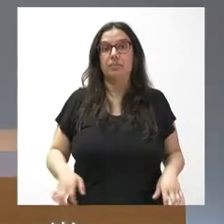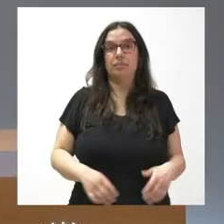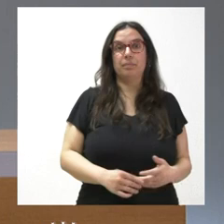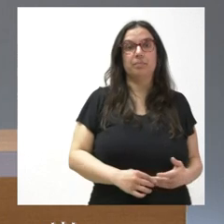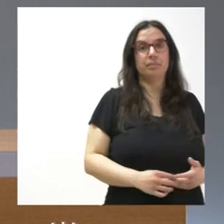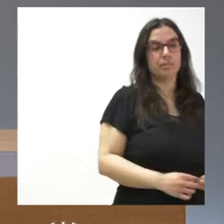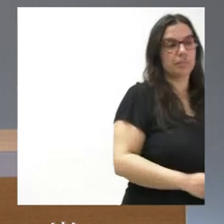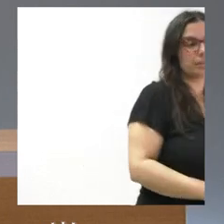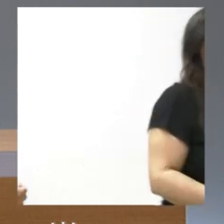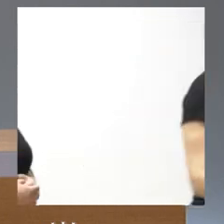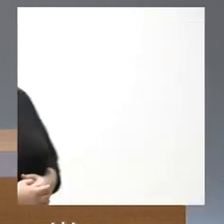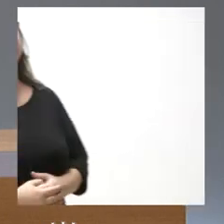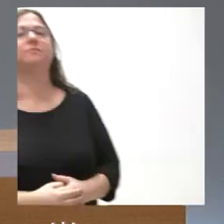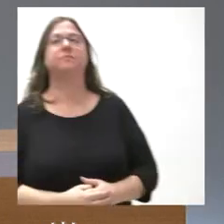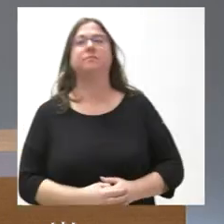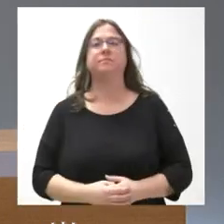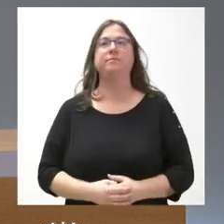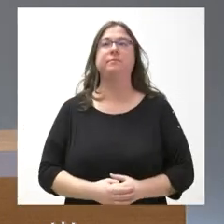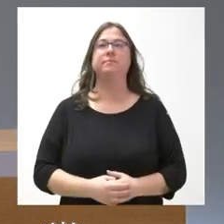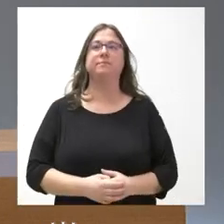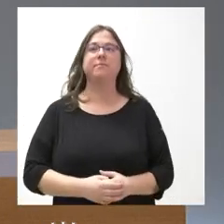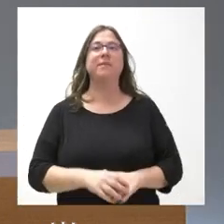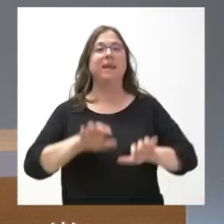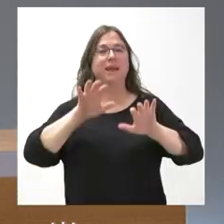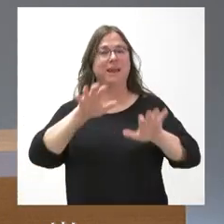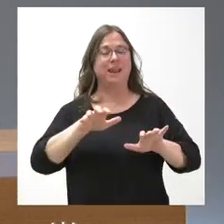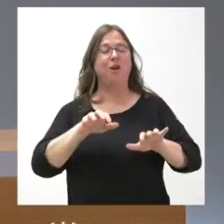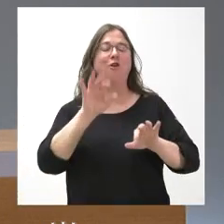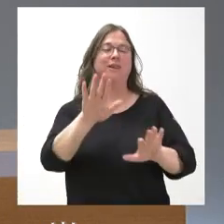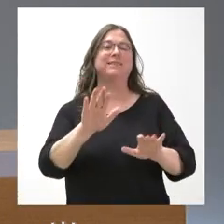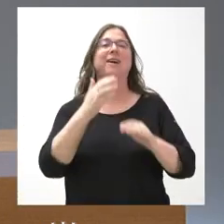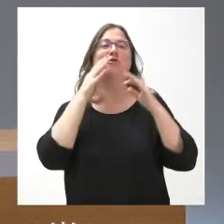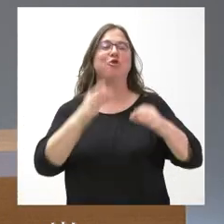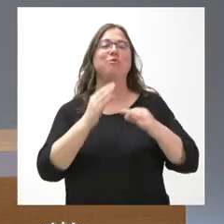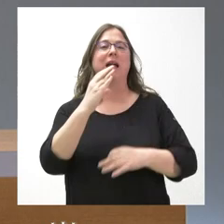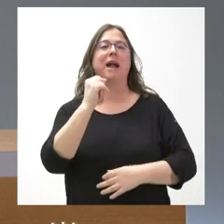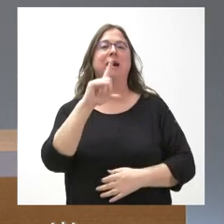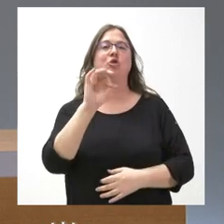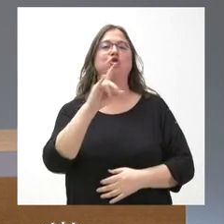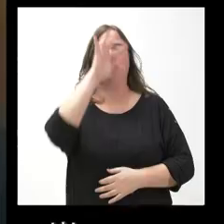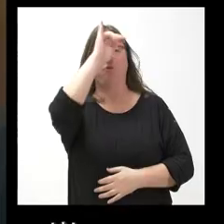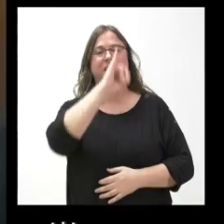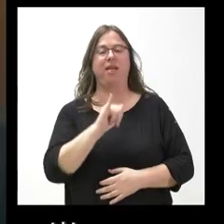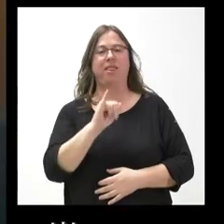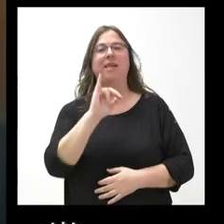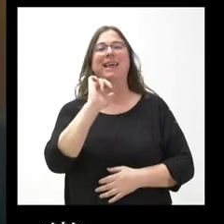En León tenemos, como muchos otros jueves, a Carlos Domínguez de Ileón. Buenos días, Carlos. Domínguez.